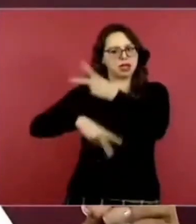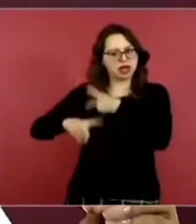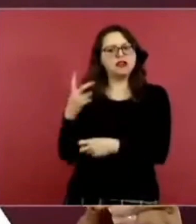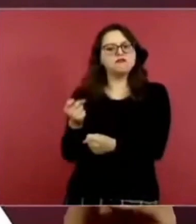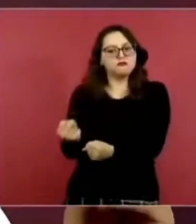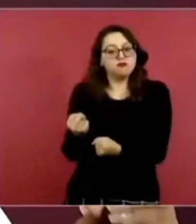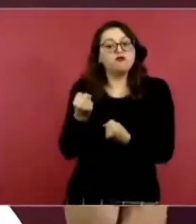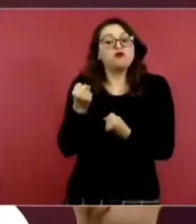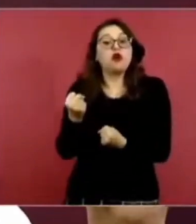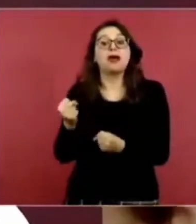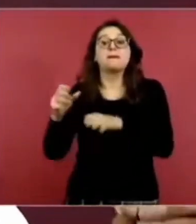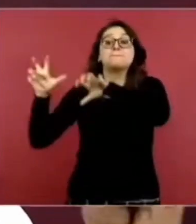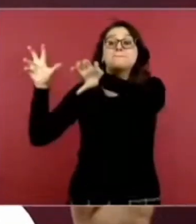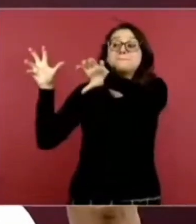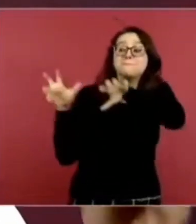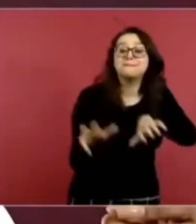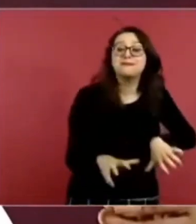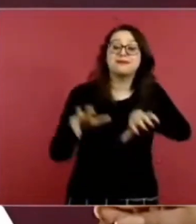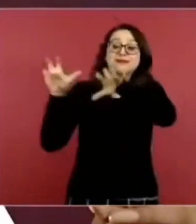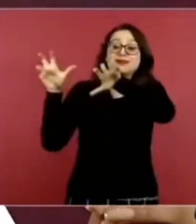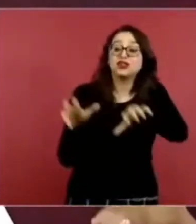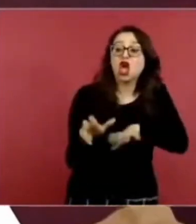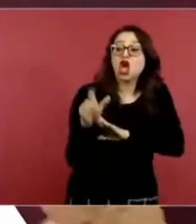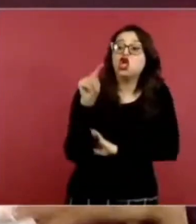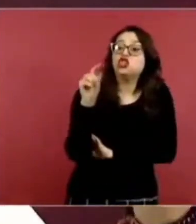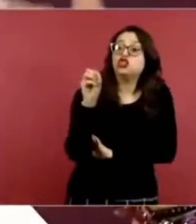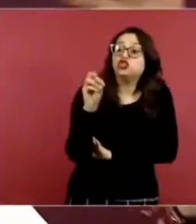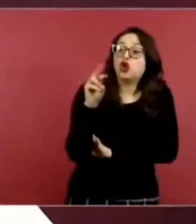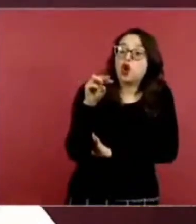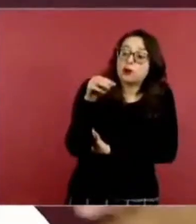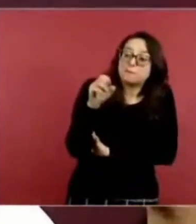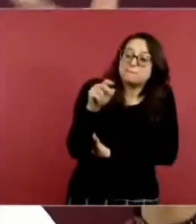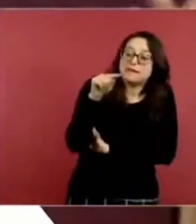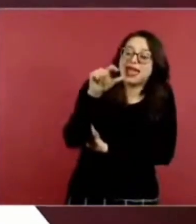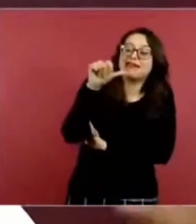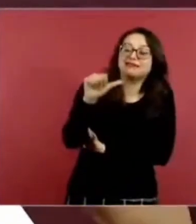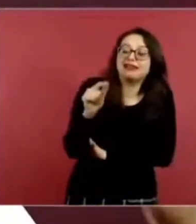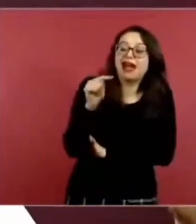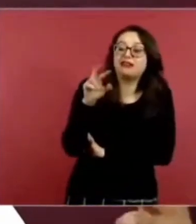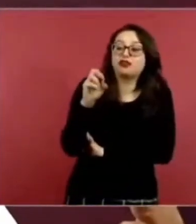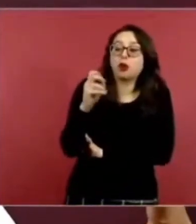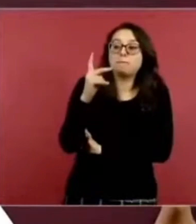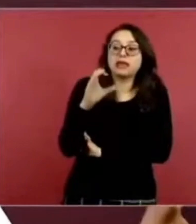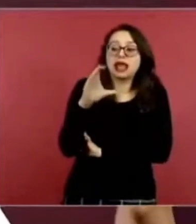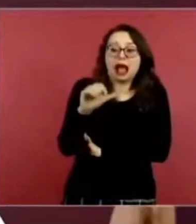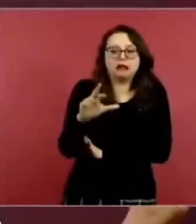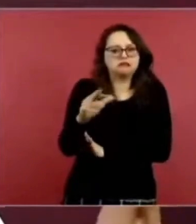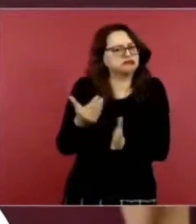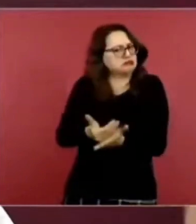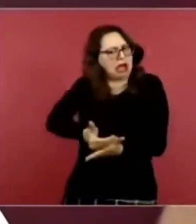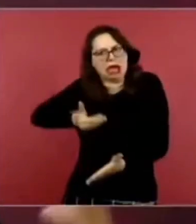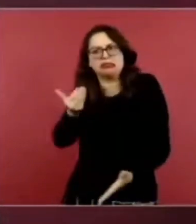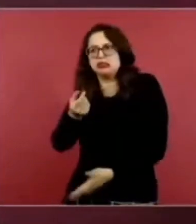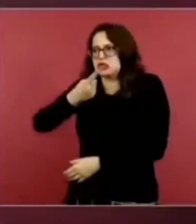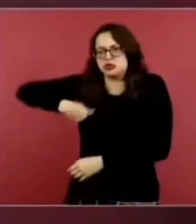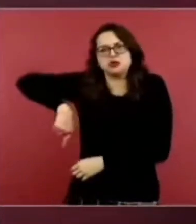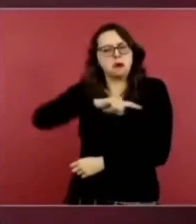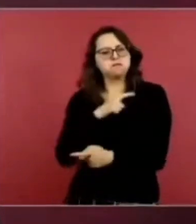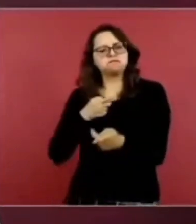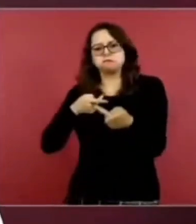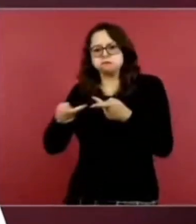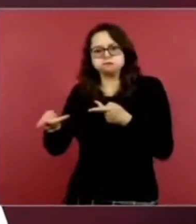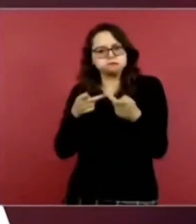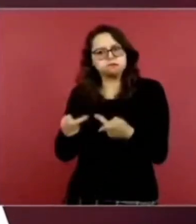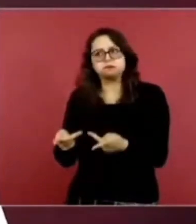ese momento era tormenta tropical y estuvimos manejándolo de esa manera, siempre en